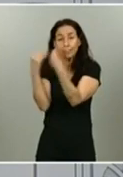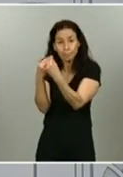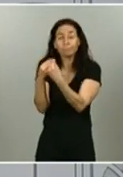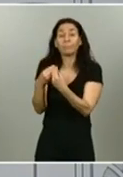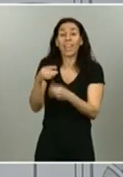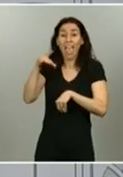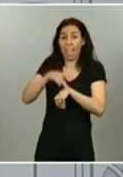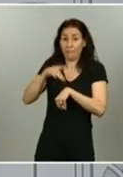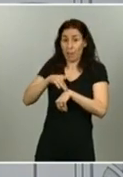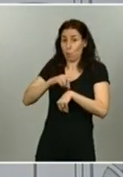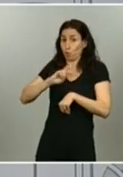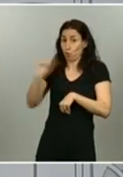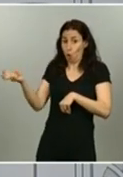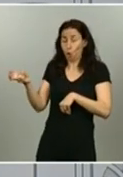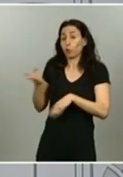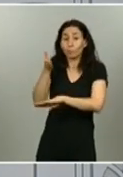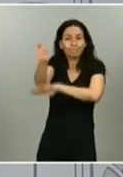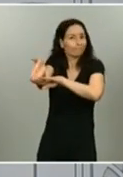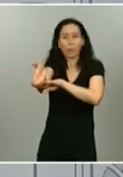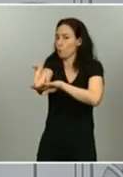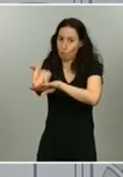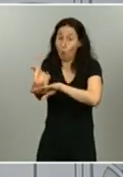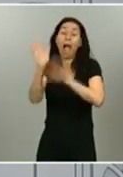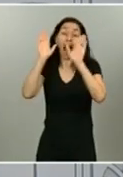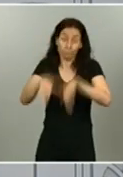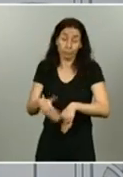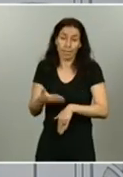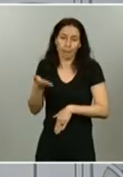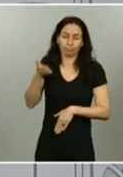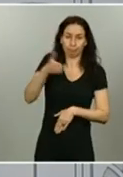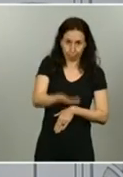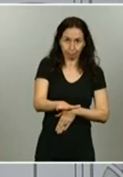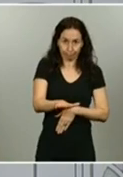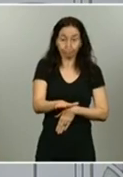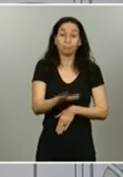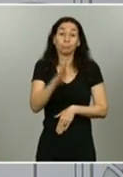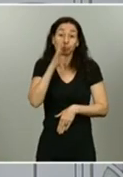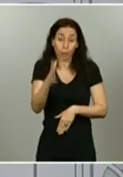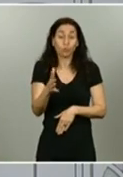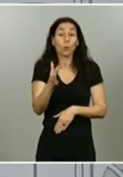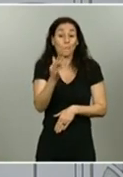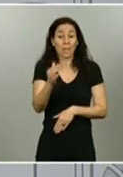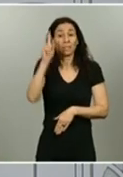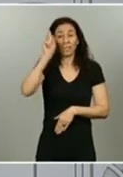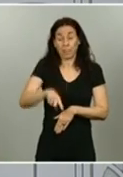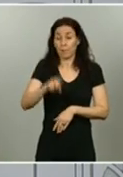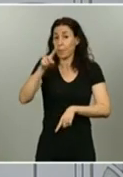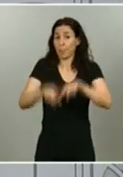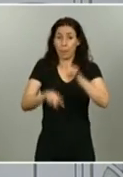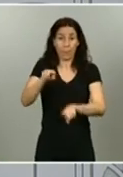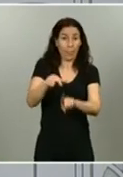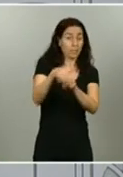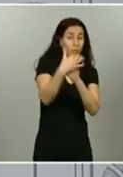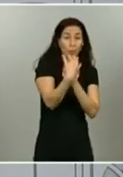sido testigos también de algunas situaciones muy complicadas que se han vivido en algunos centros concretos sociosanitarios